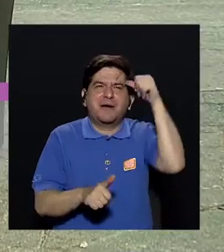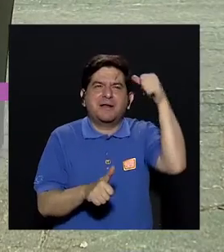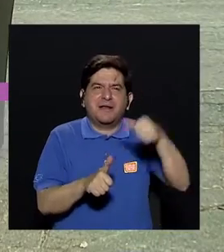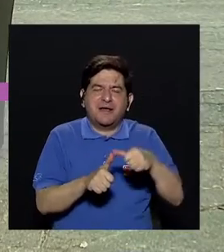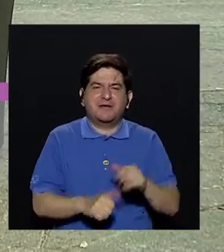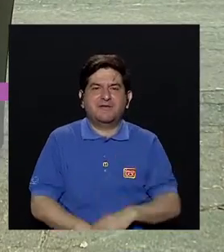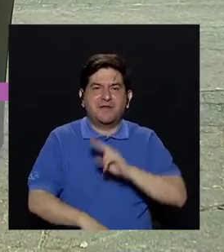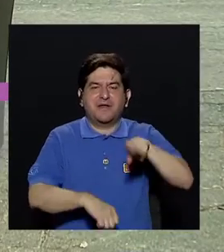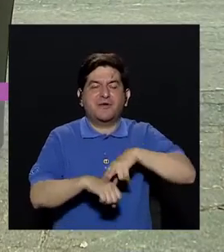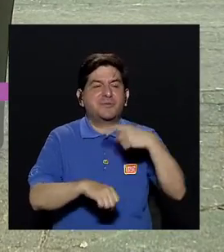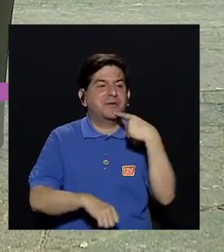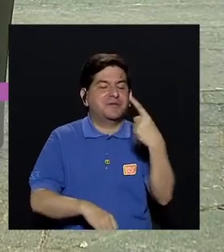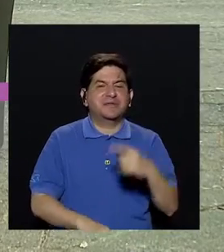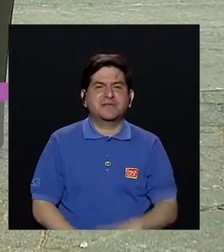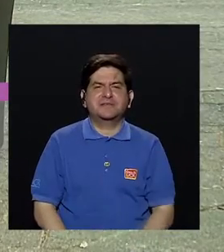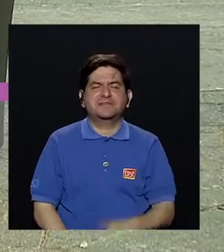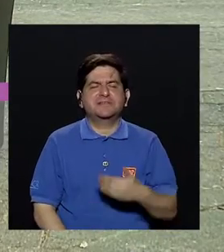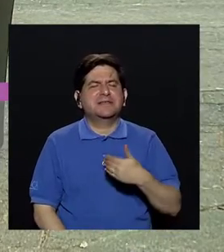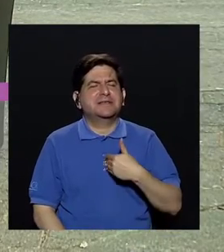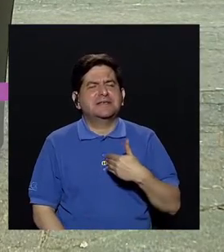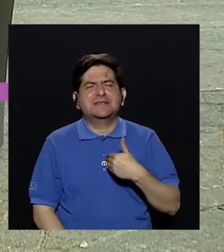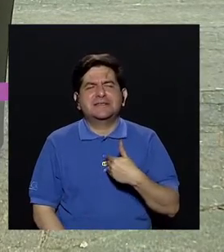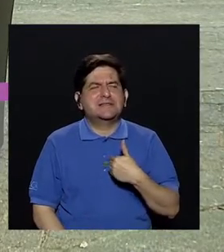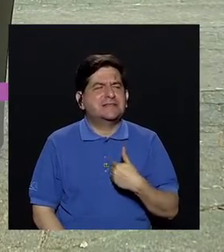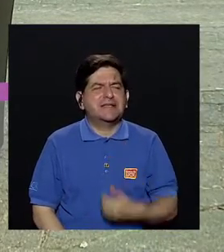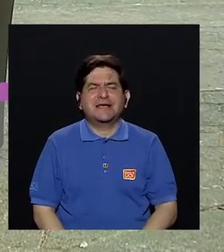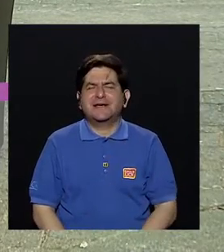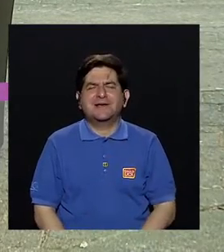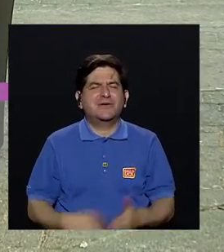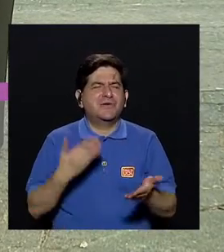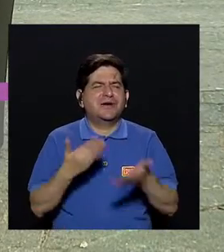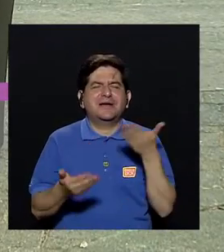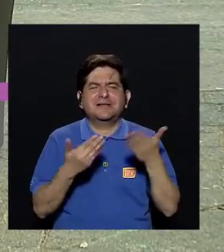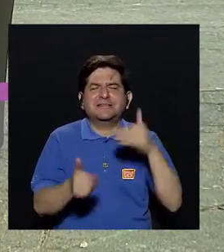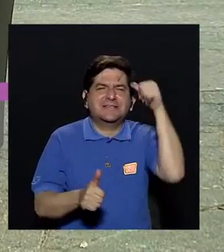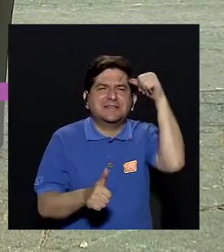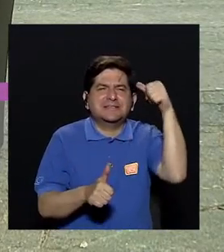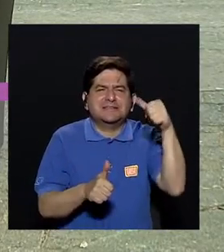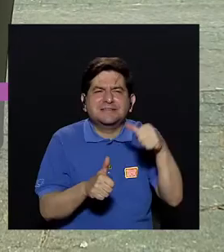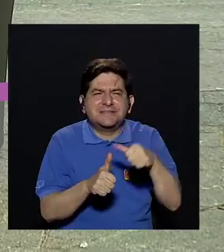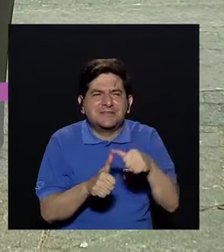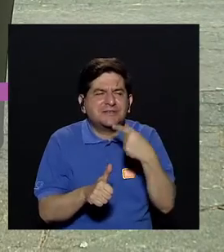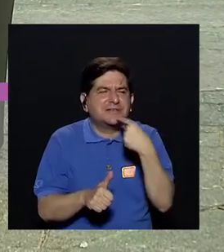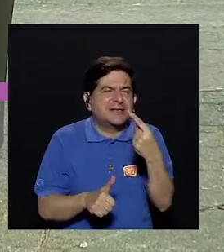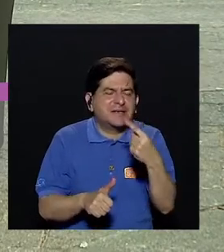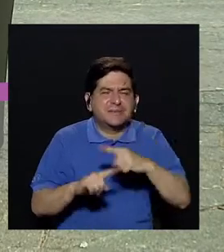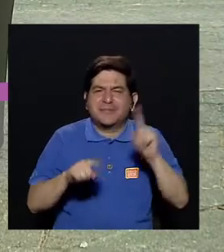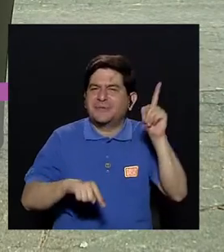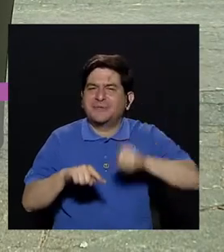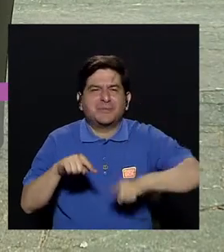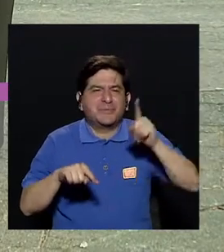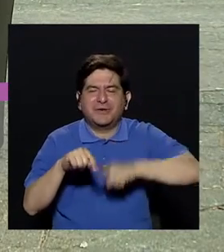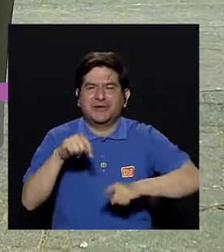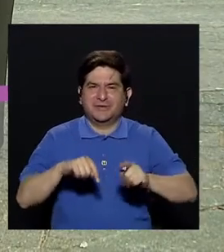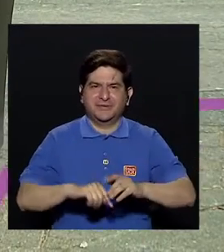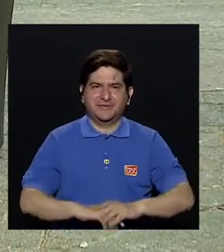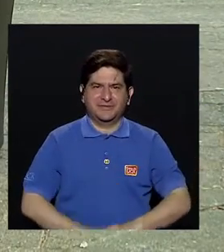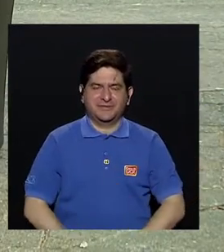aquel cuento muy frecuente que dicen, tengo lo que voy a decir en la punta de la lengua y no recuerdo qué es. Doctor,